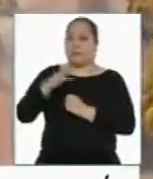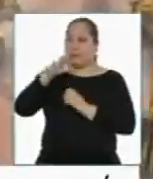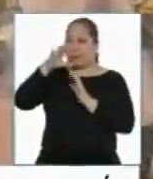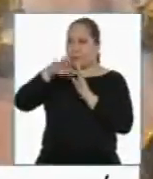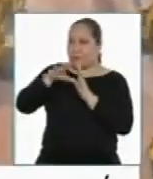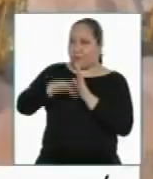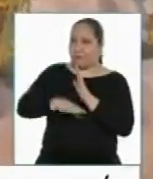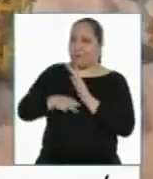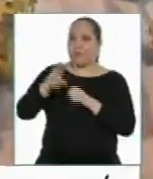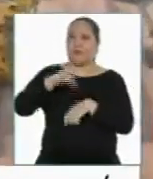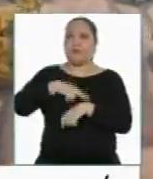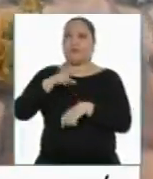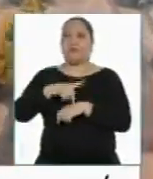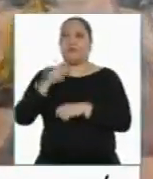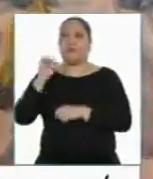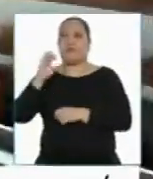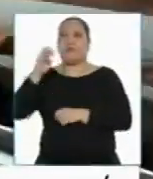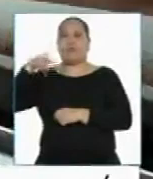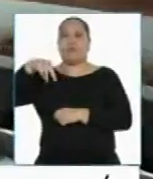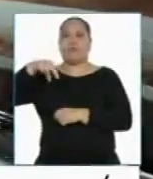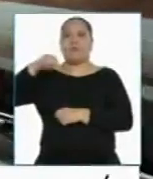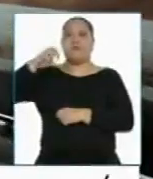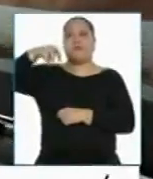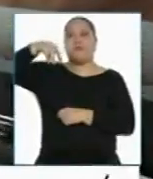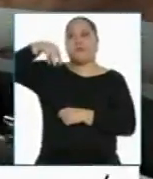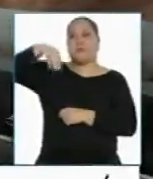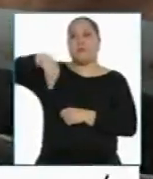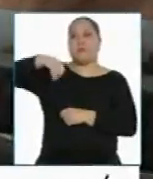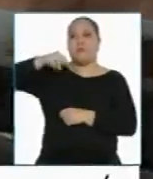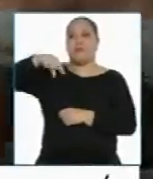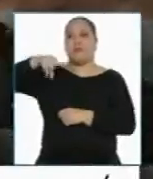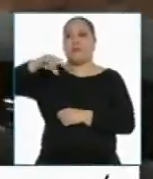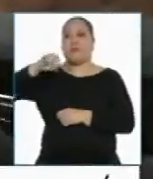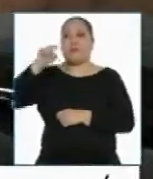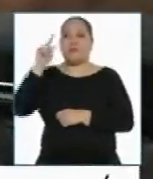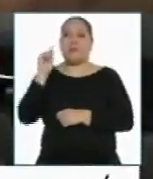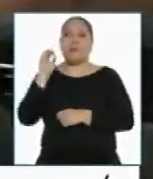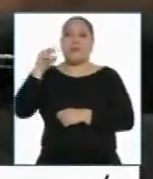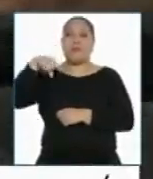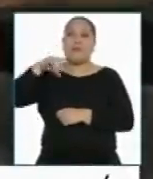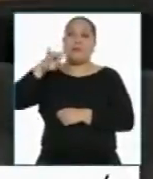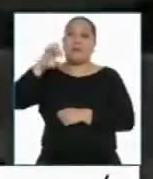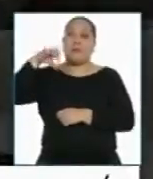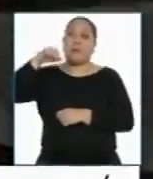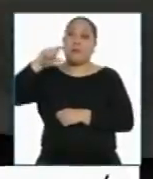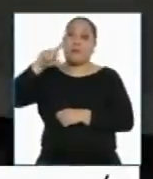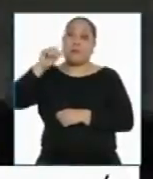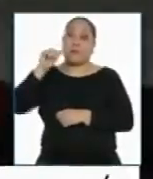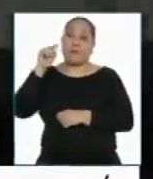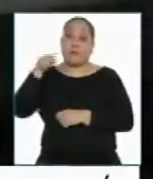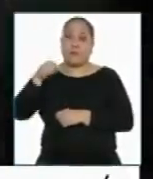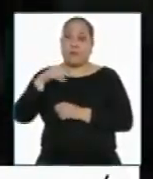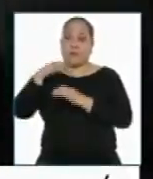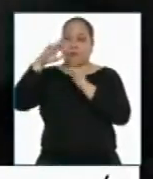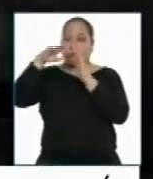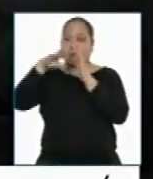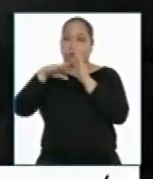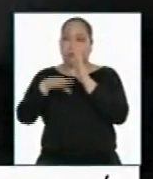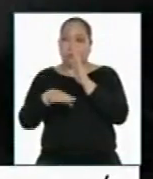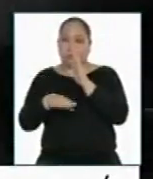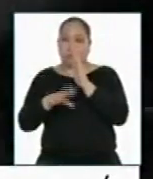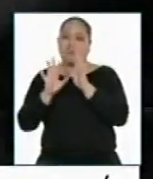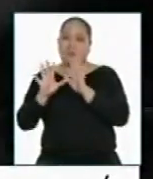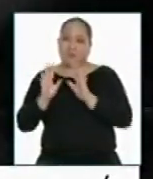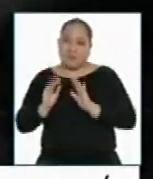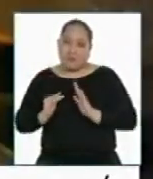precisamente en las regiones de Tacni Moquegua, la ampliación de la mina Toquepala y la mayor producción de molinderno contribuyeron a tajar la caída. Un caso